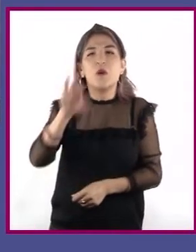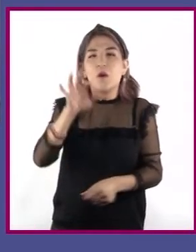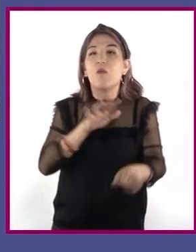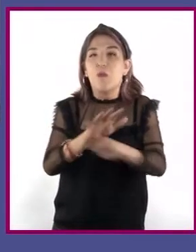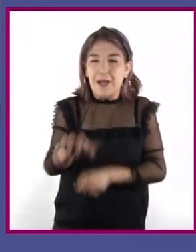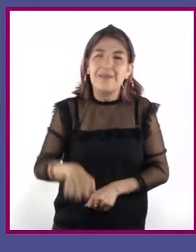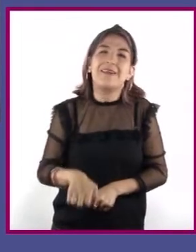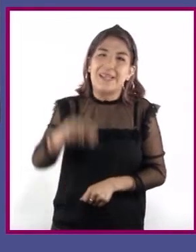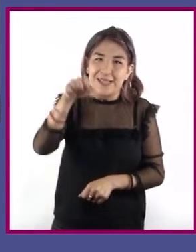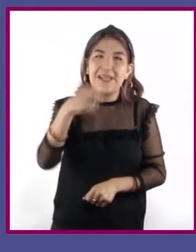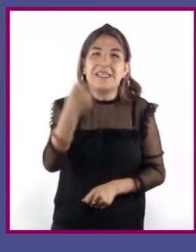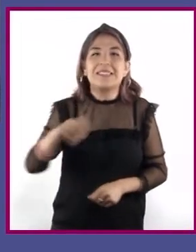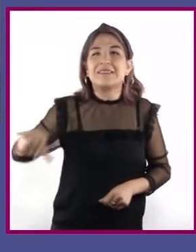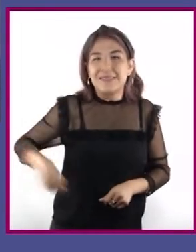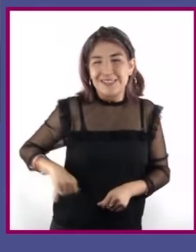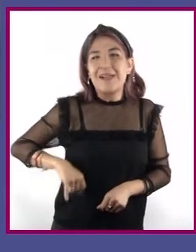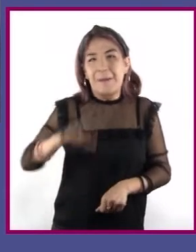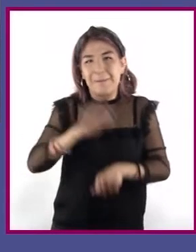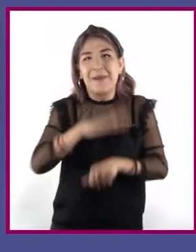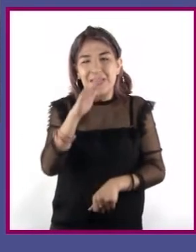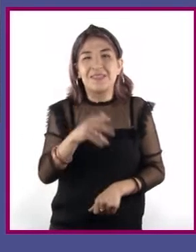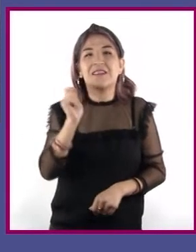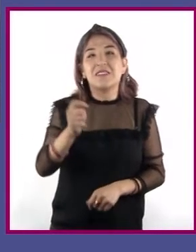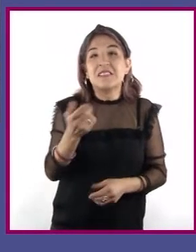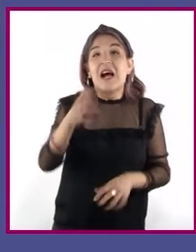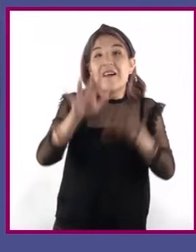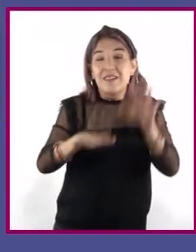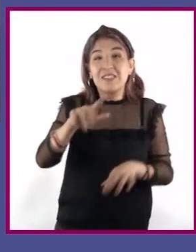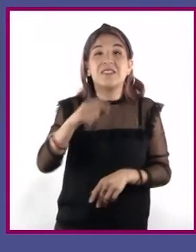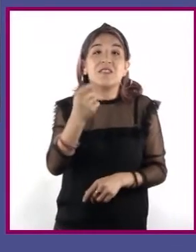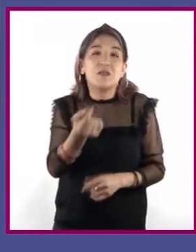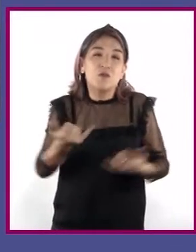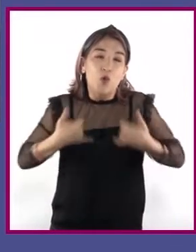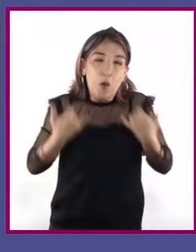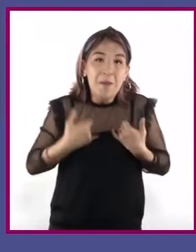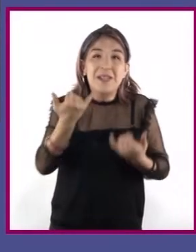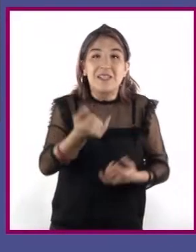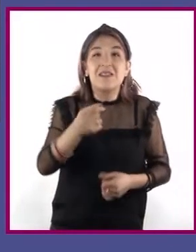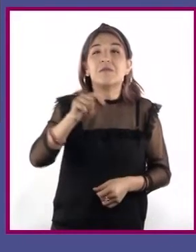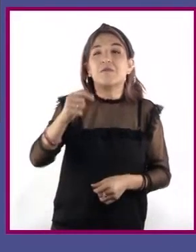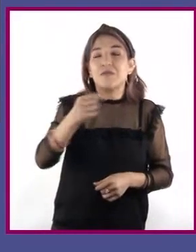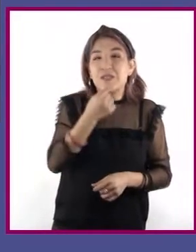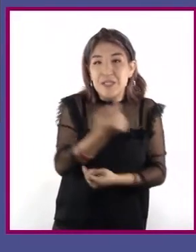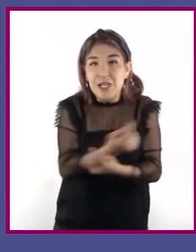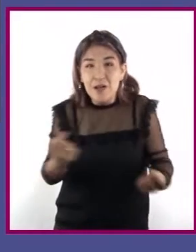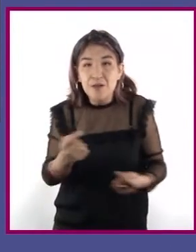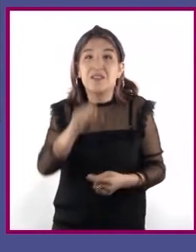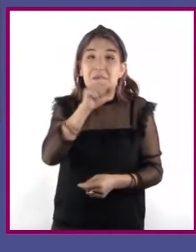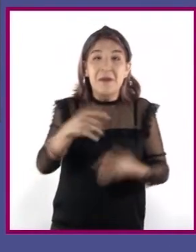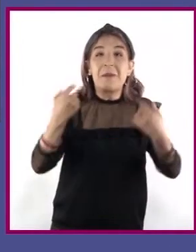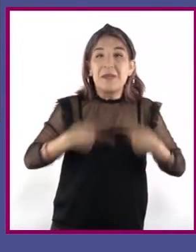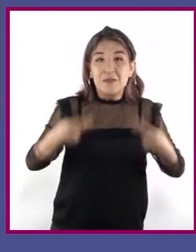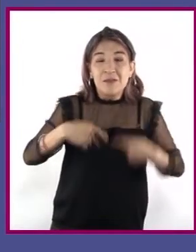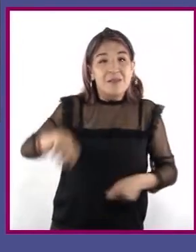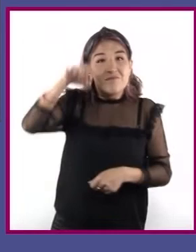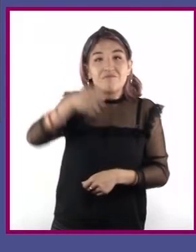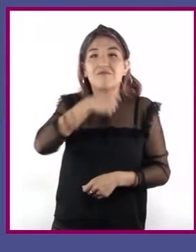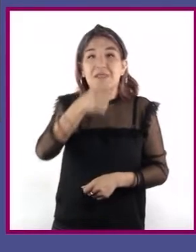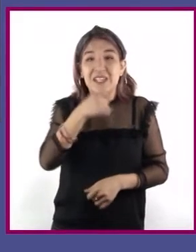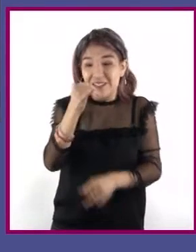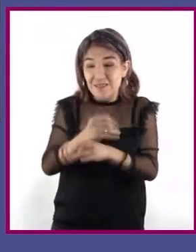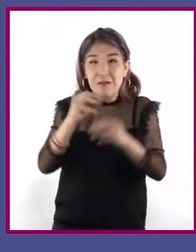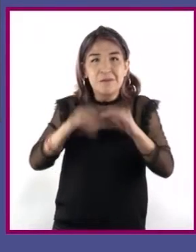por la edad. Nos interesa mucho, porque a veces los menores de edad y la gente de edad avanzada son discriminadas. Al buscar información, ¡uff!